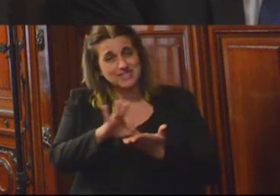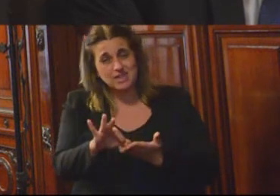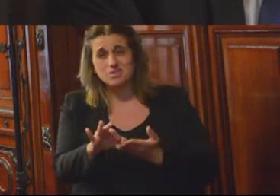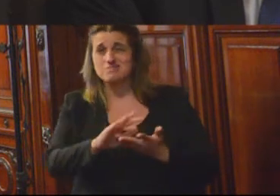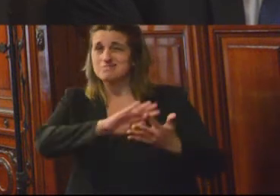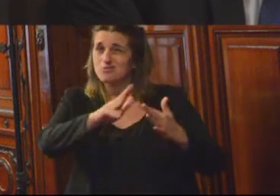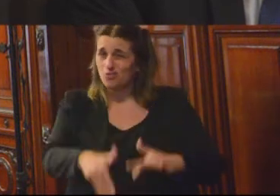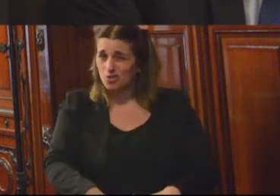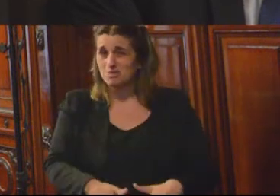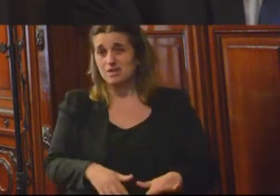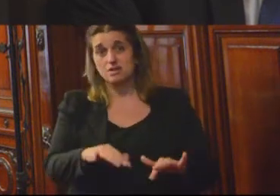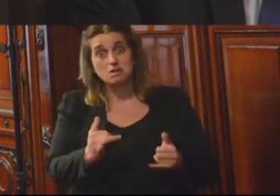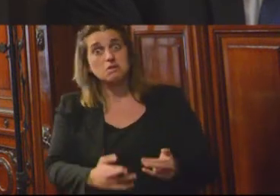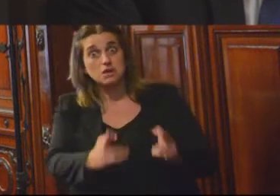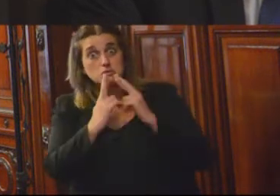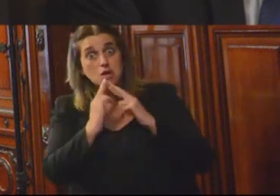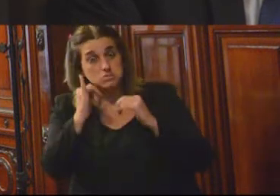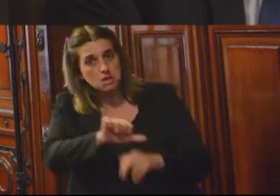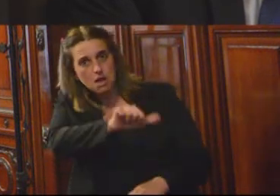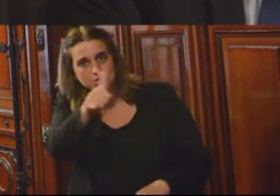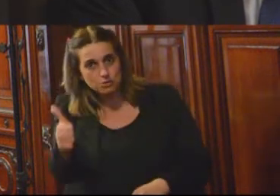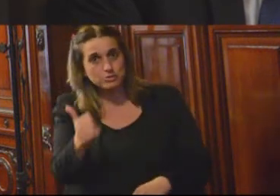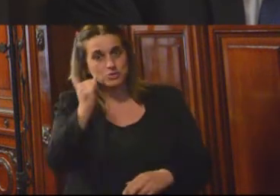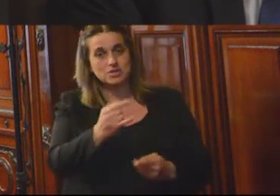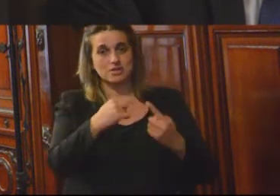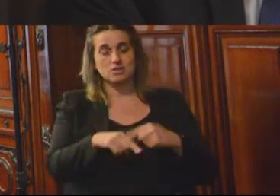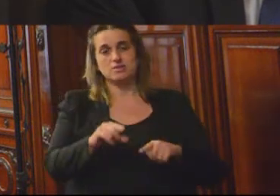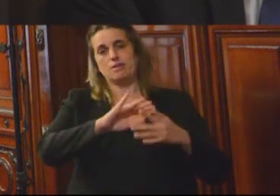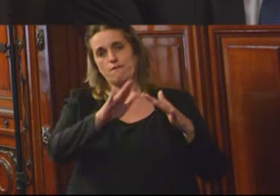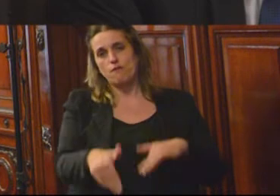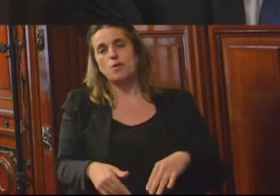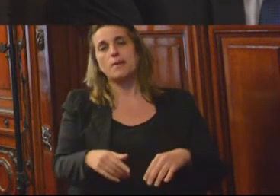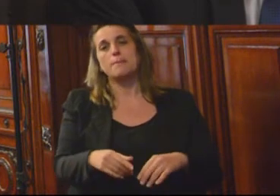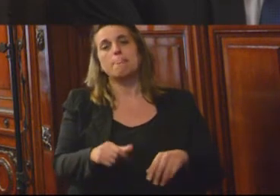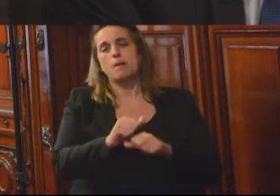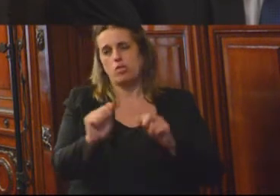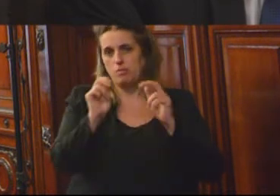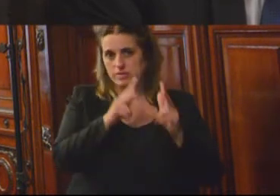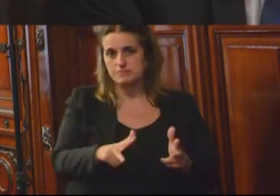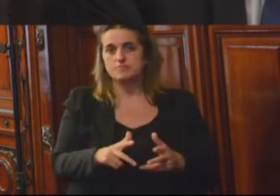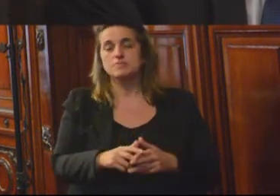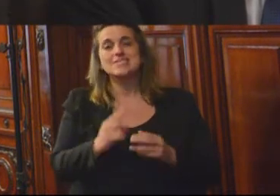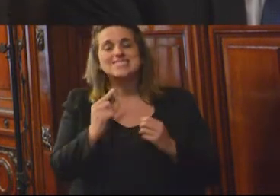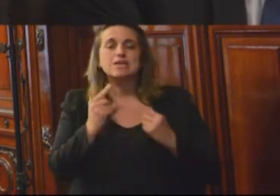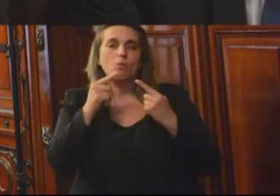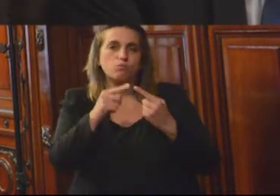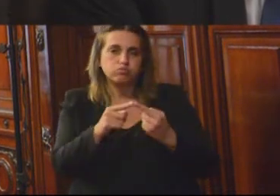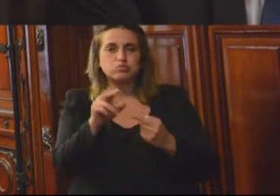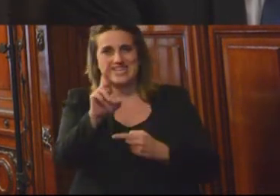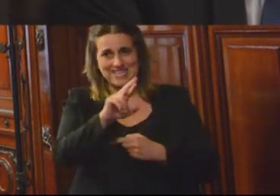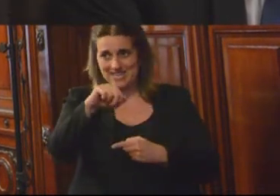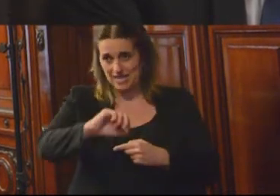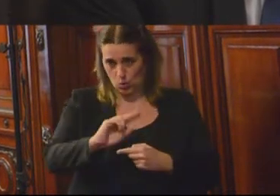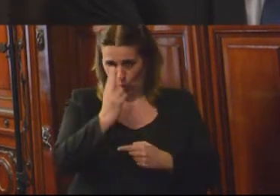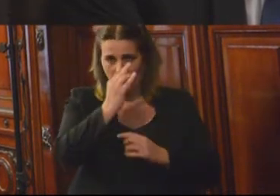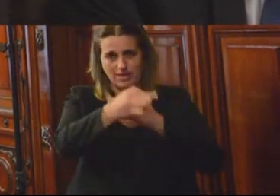que han tenido resultados exitosos. En ese sentido, además de destacar Punta de Rieles, que se comentará a